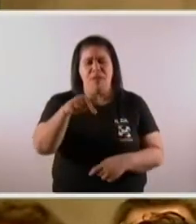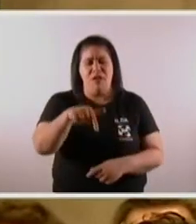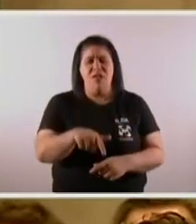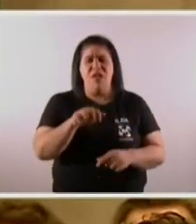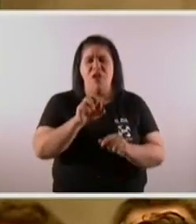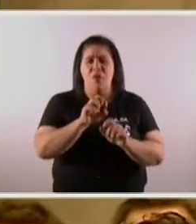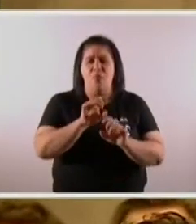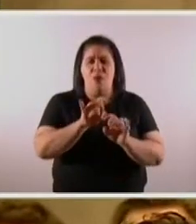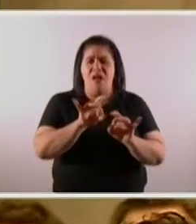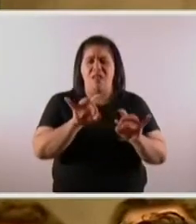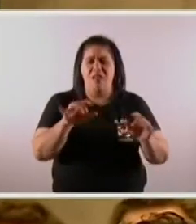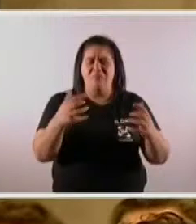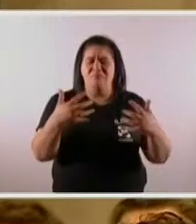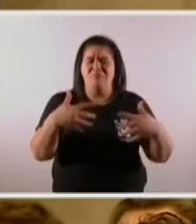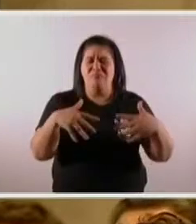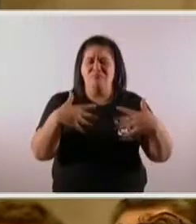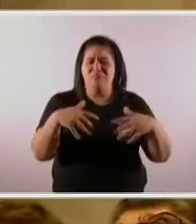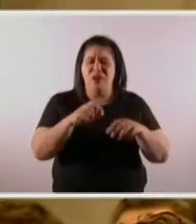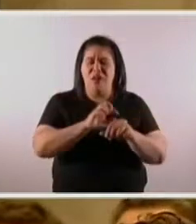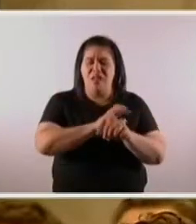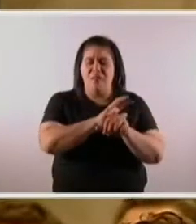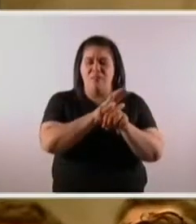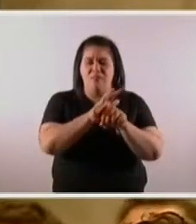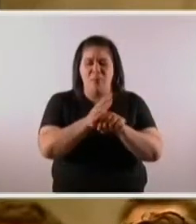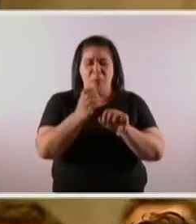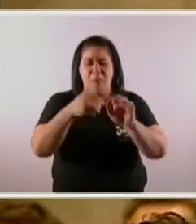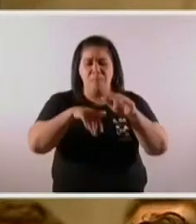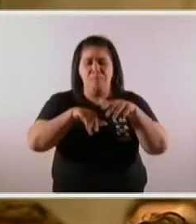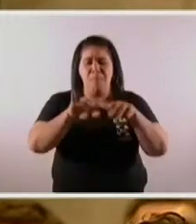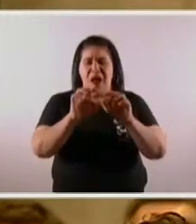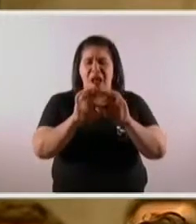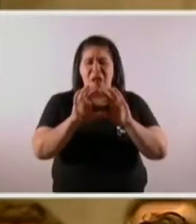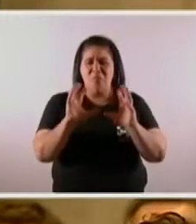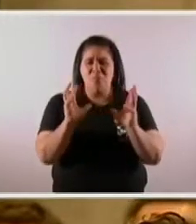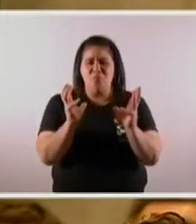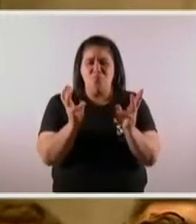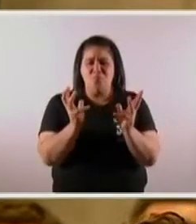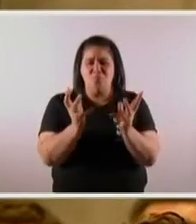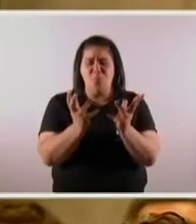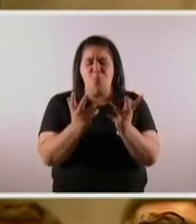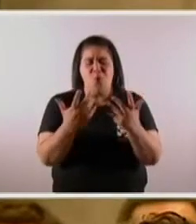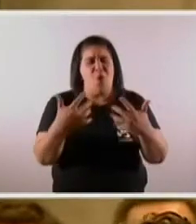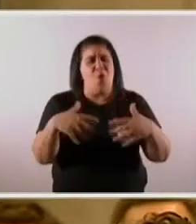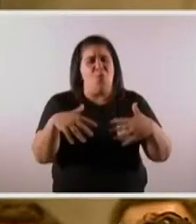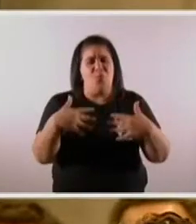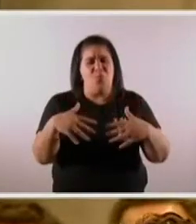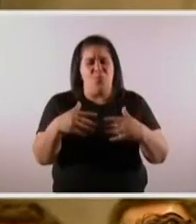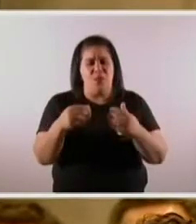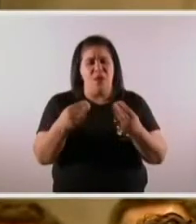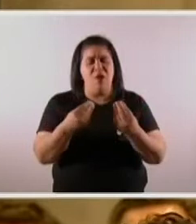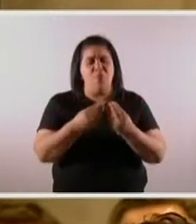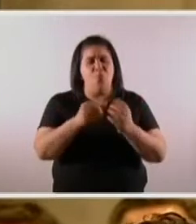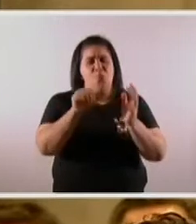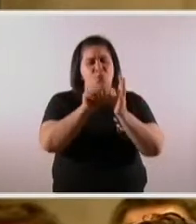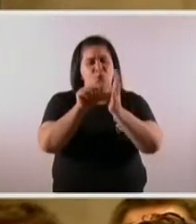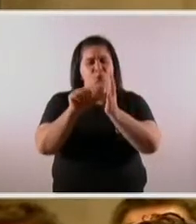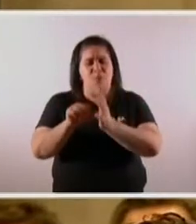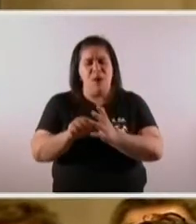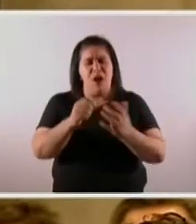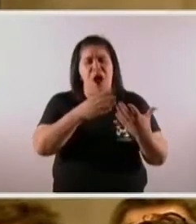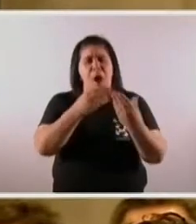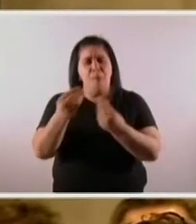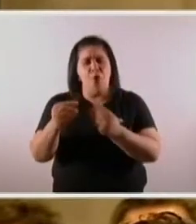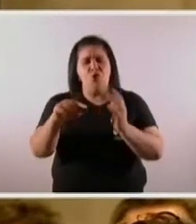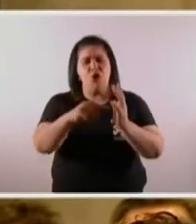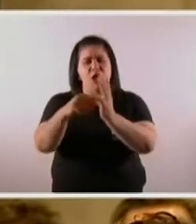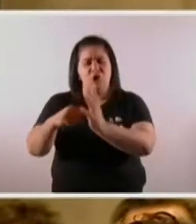crisis sanitaria más grande que azotó al mundo entero. Mientras muchos países apoyan a las ciudades,